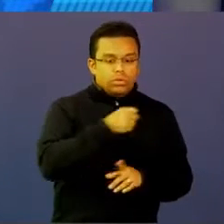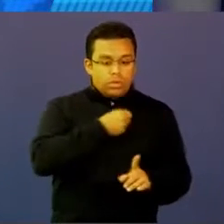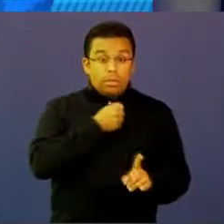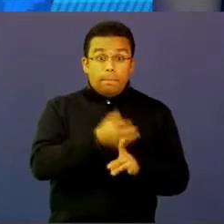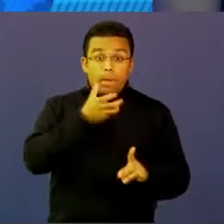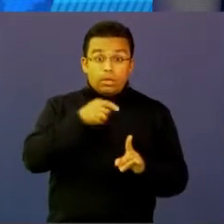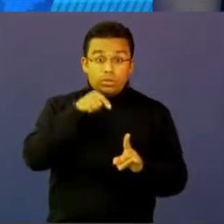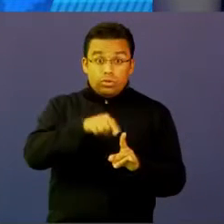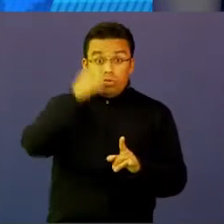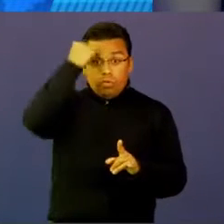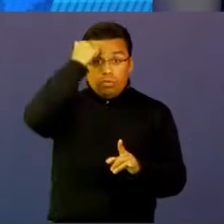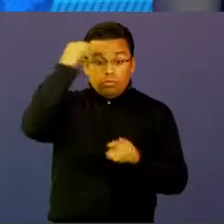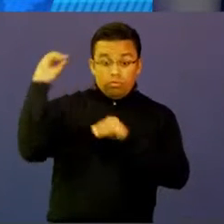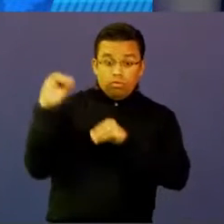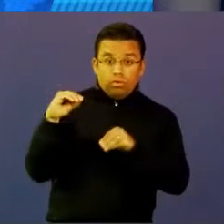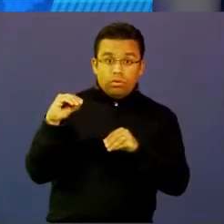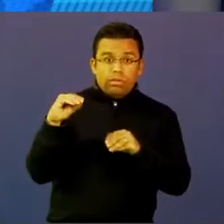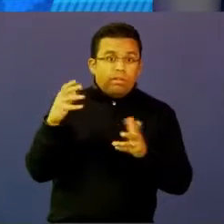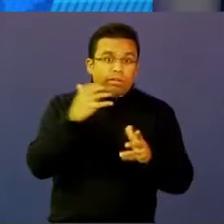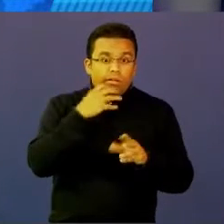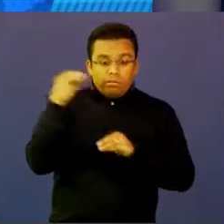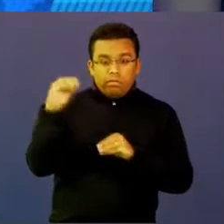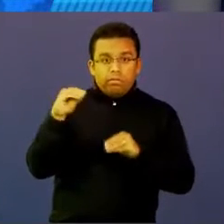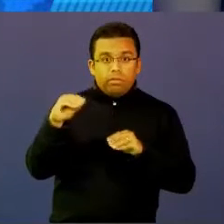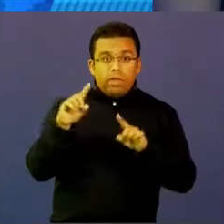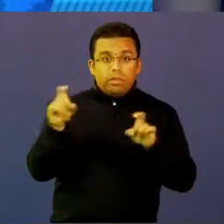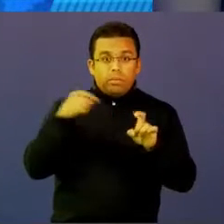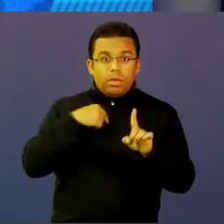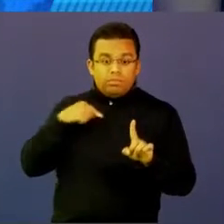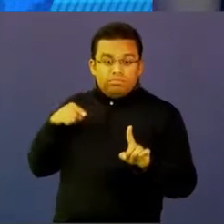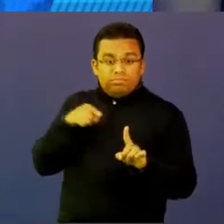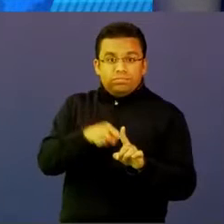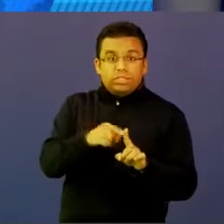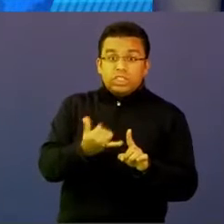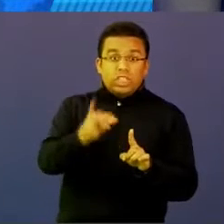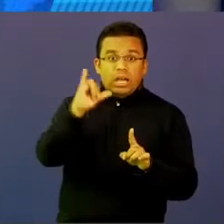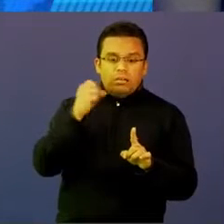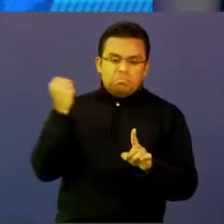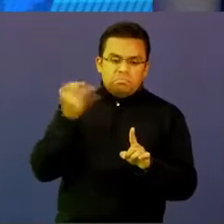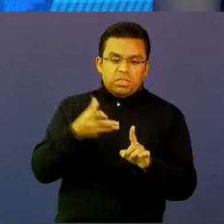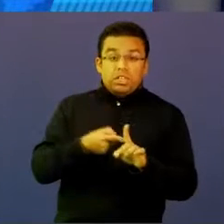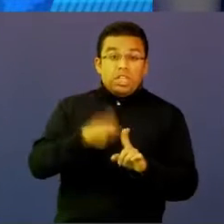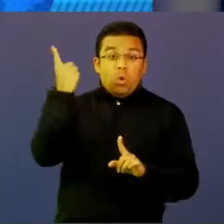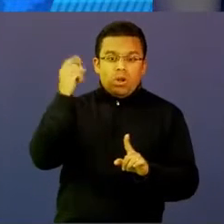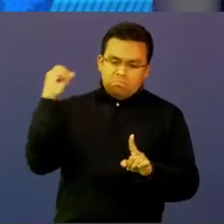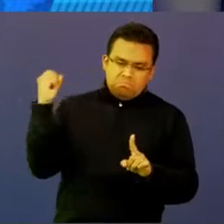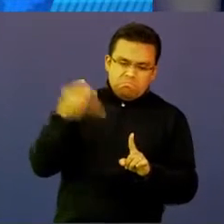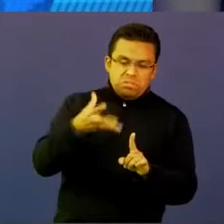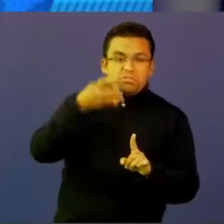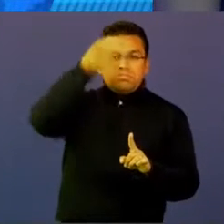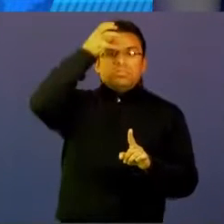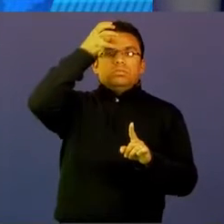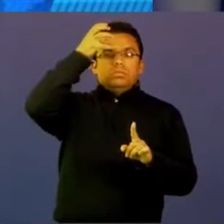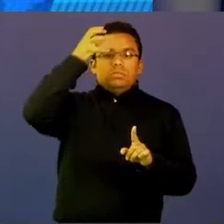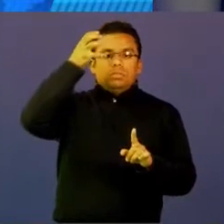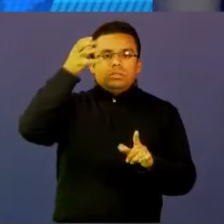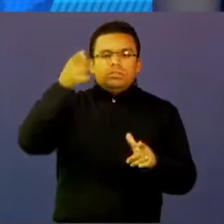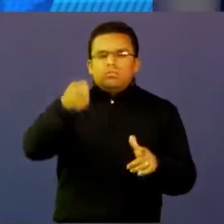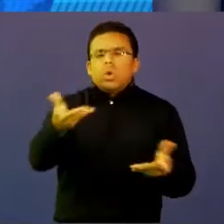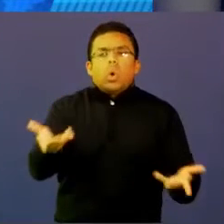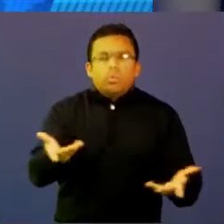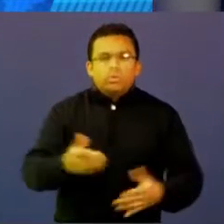formación docente no es un tema directo, inmediato, es un tema de proceso. ¿Tú cómo lo ves?